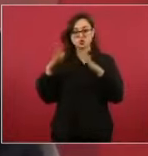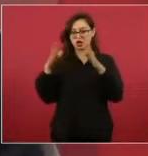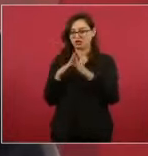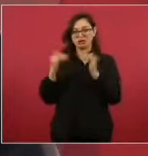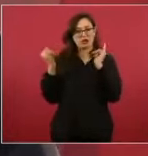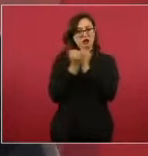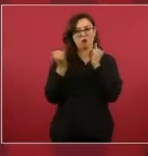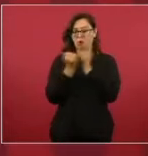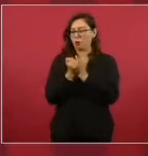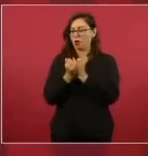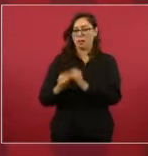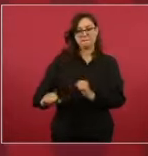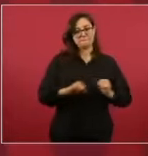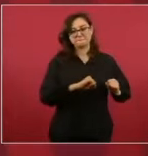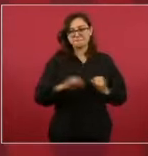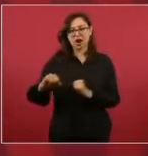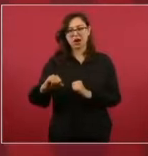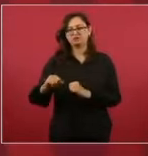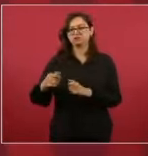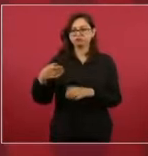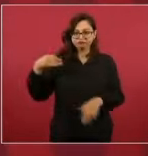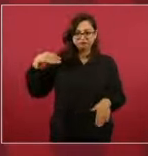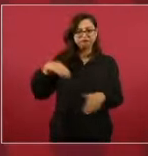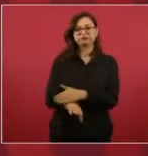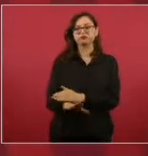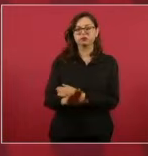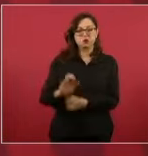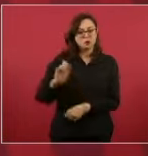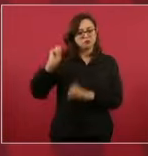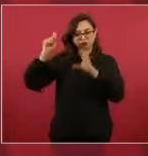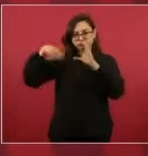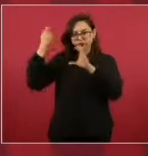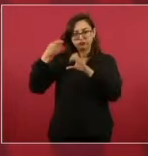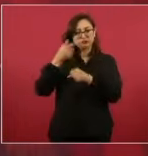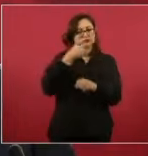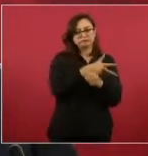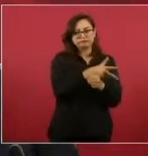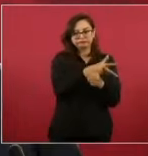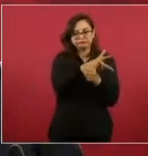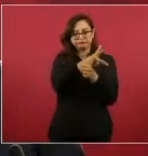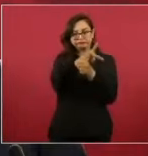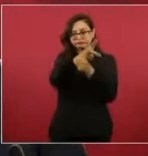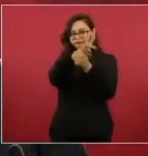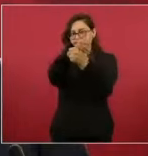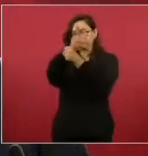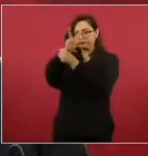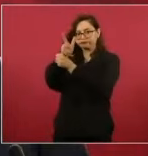y grabaron todo